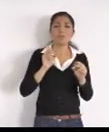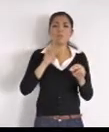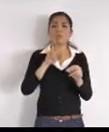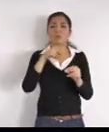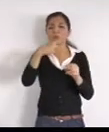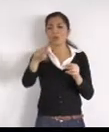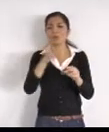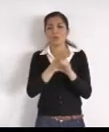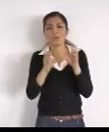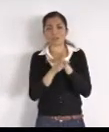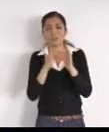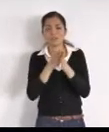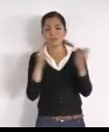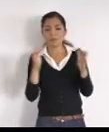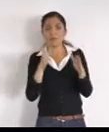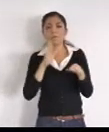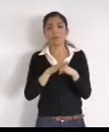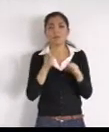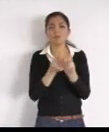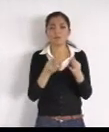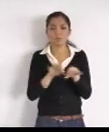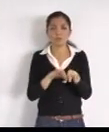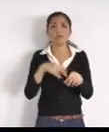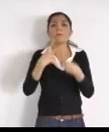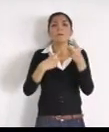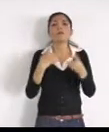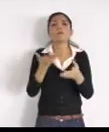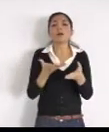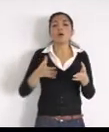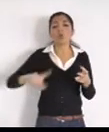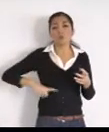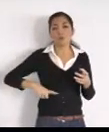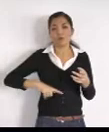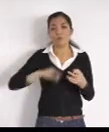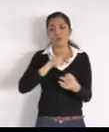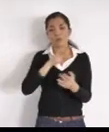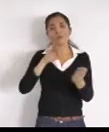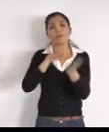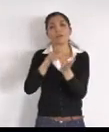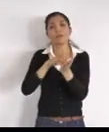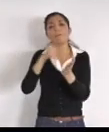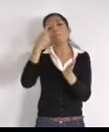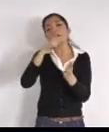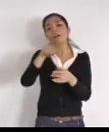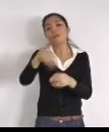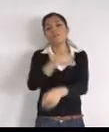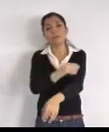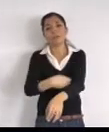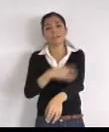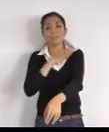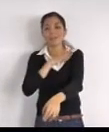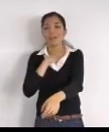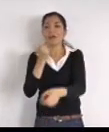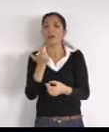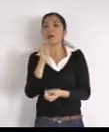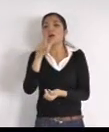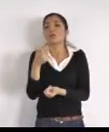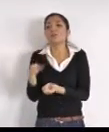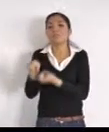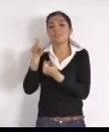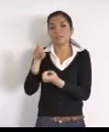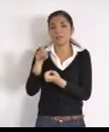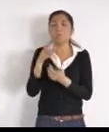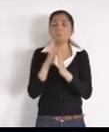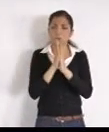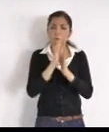ayude, para que las familias, tengan un ingreso económico, y evitar, lo que tú comentas, pero pásame, los datos, por inbox, para contactarte, y